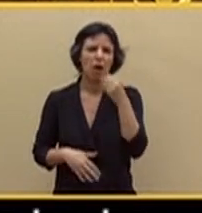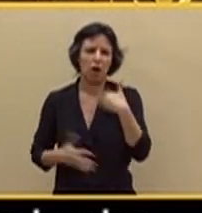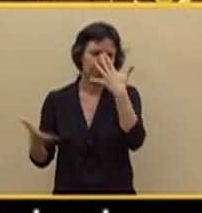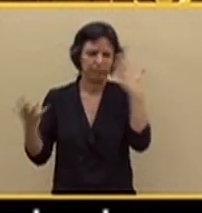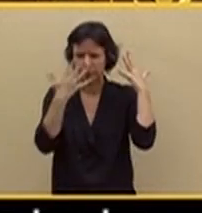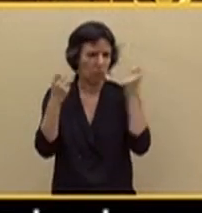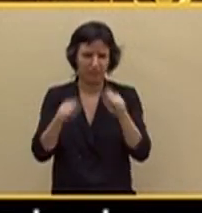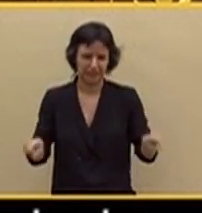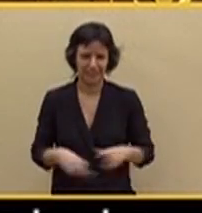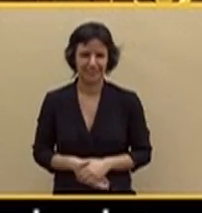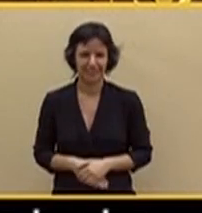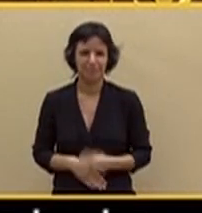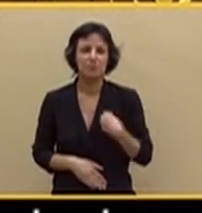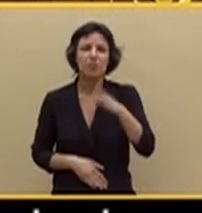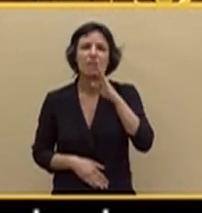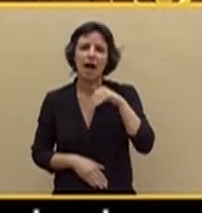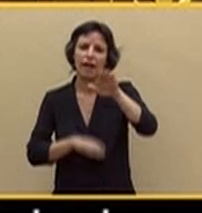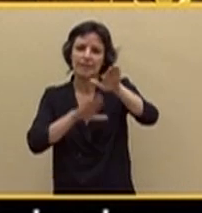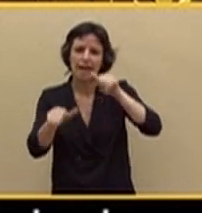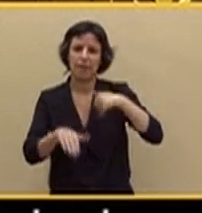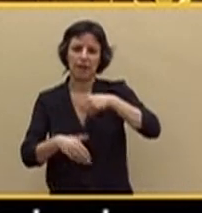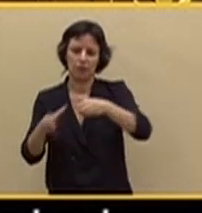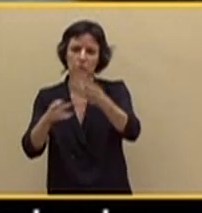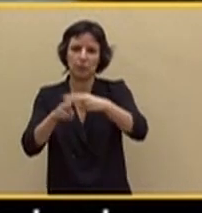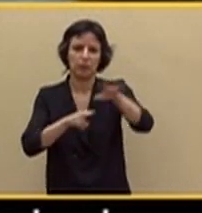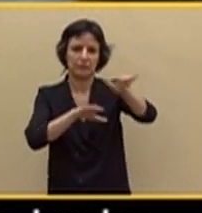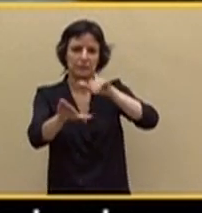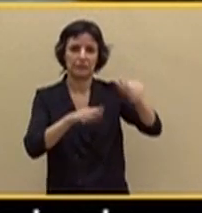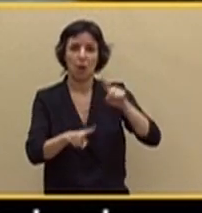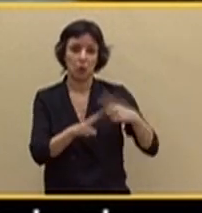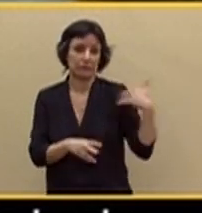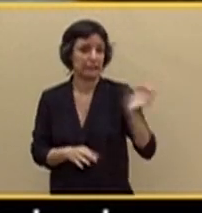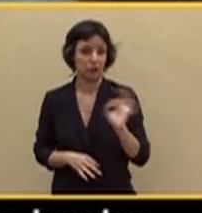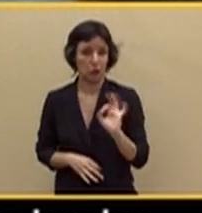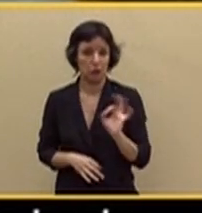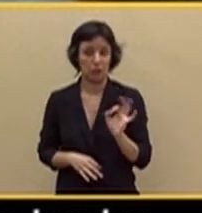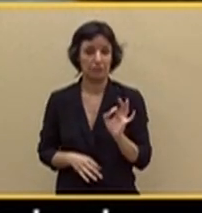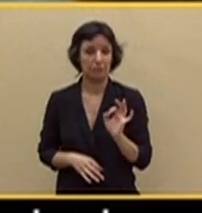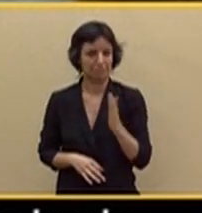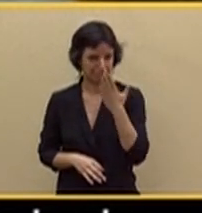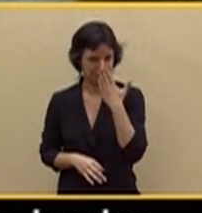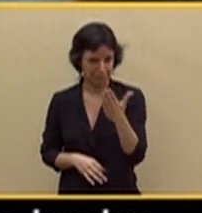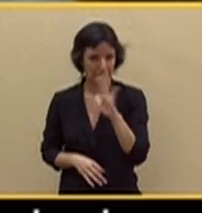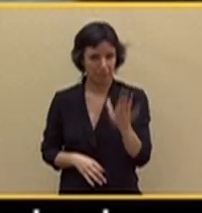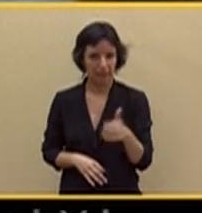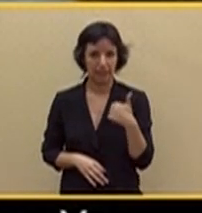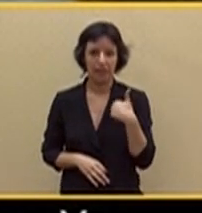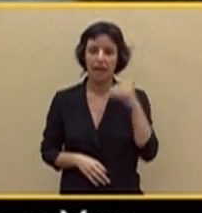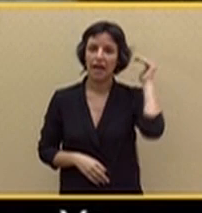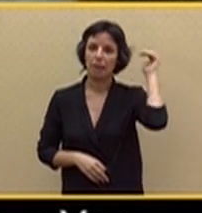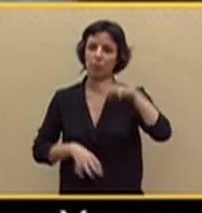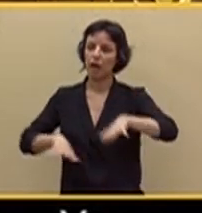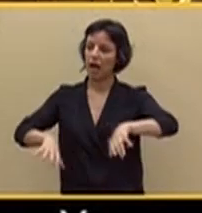de consultas que mantuvo con el resto de fuerzas políticas. Por cierto, más propia de una república presidencialista que de una monarquía